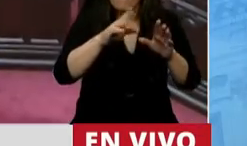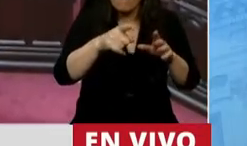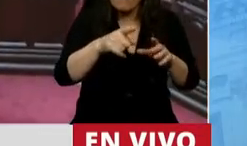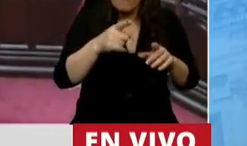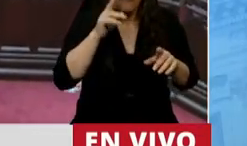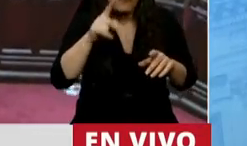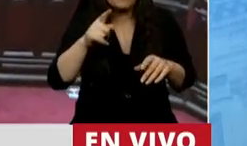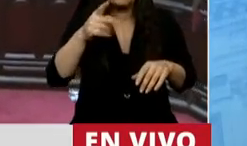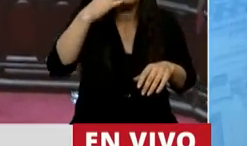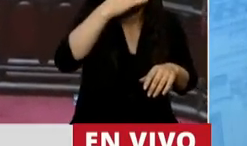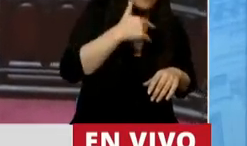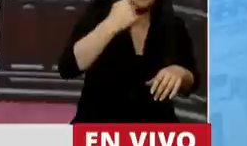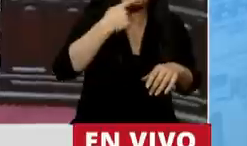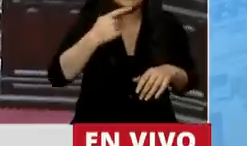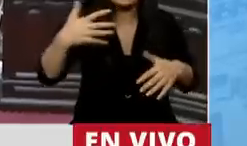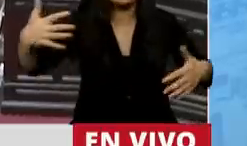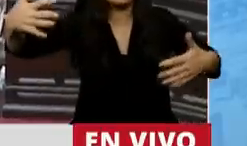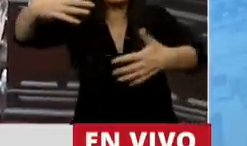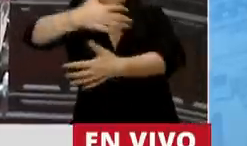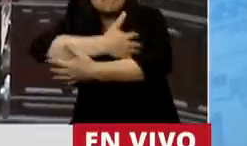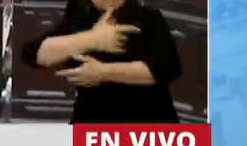abrazado a un hincha de arriba y llorando los dos.